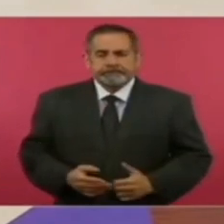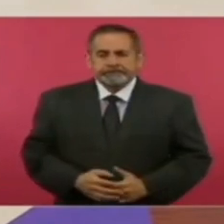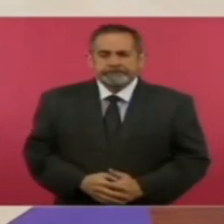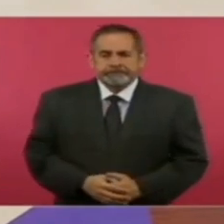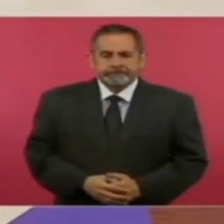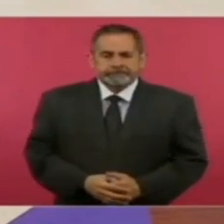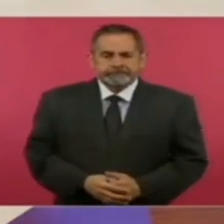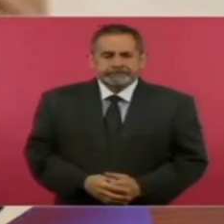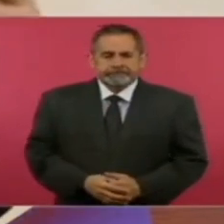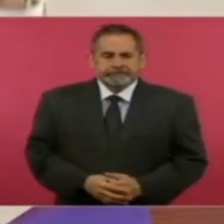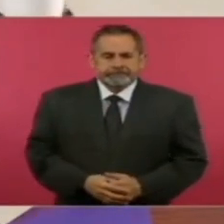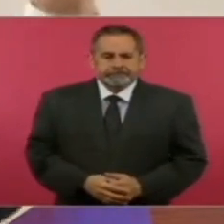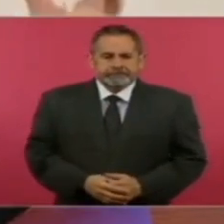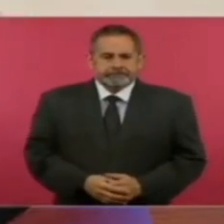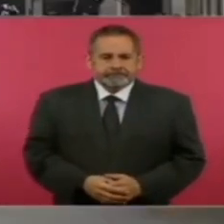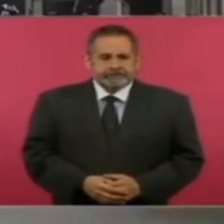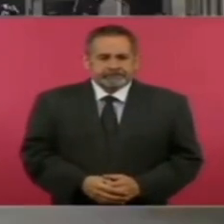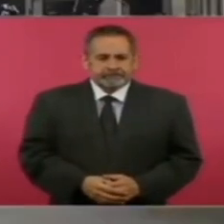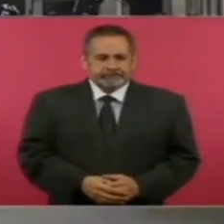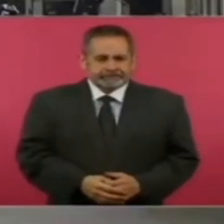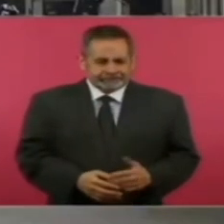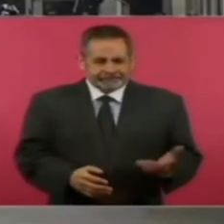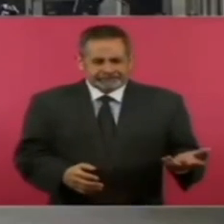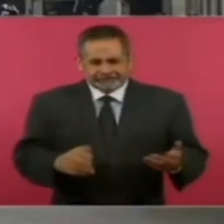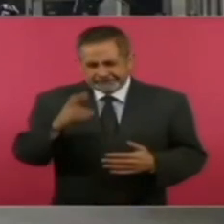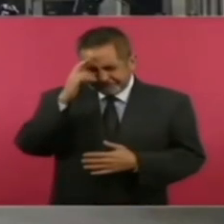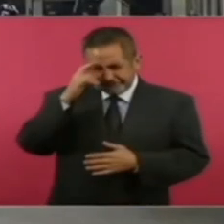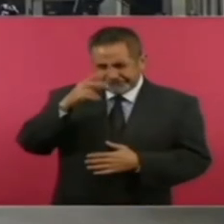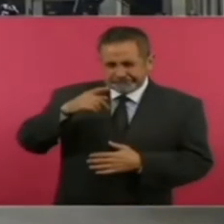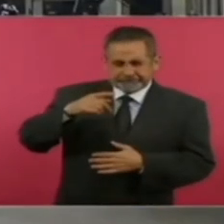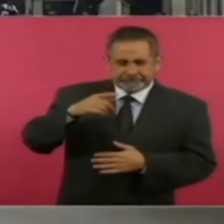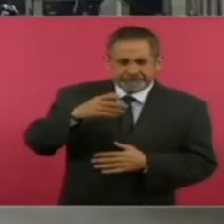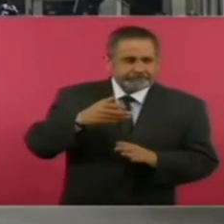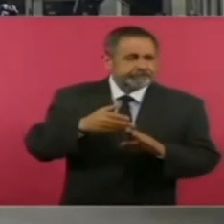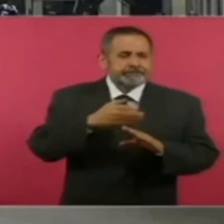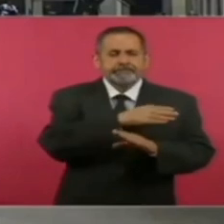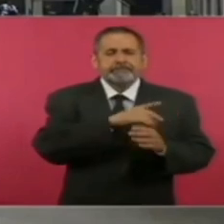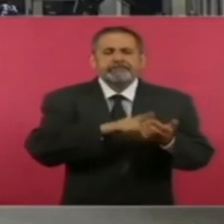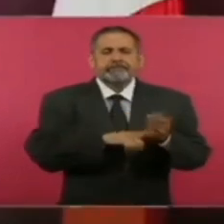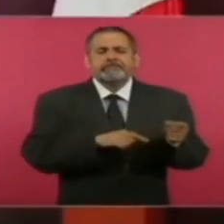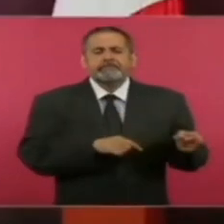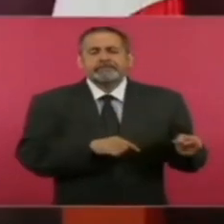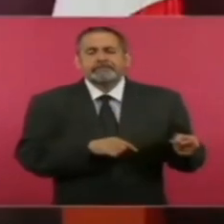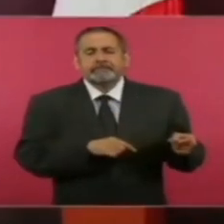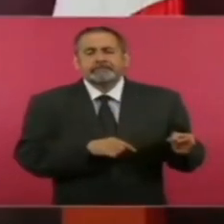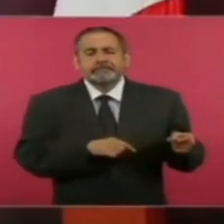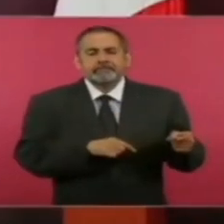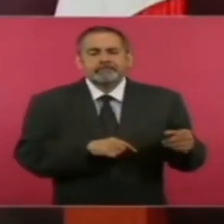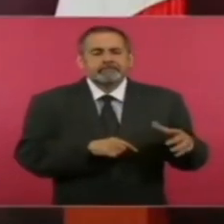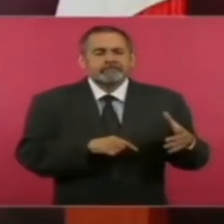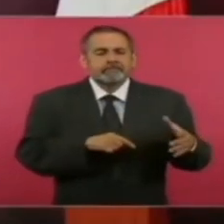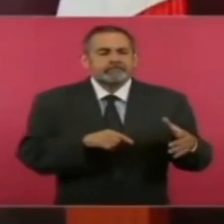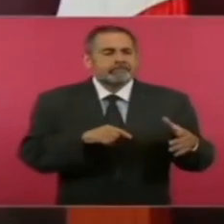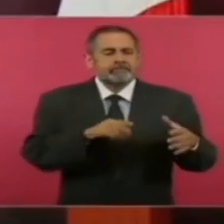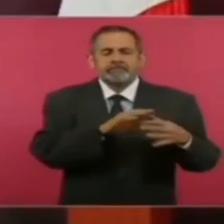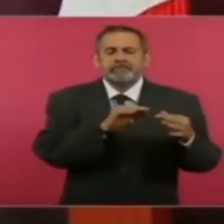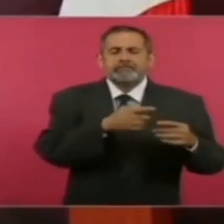que no que gustaba los de las tepocatas